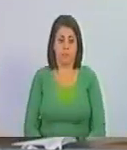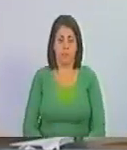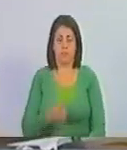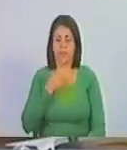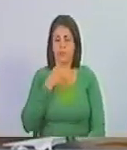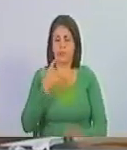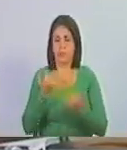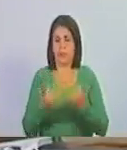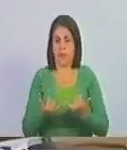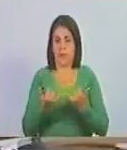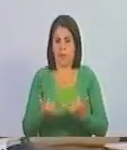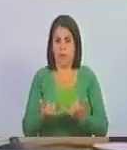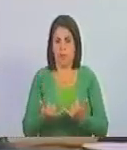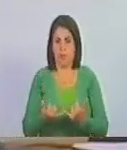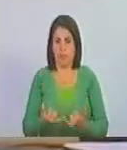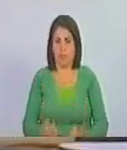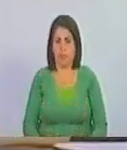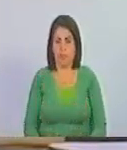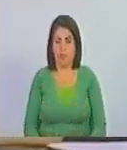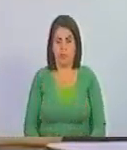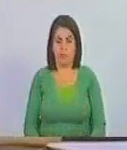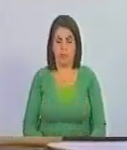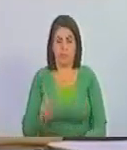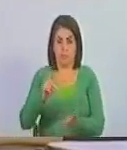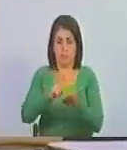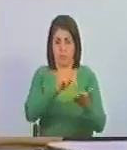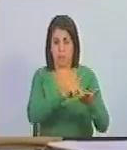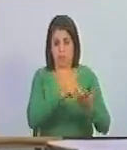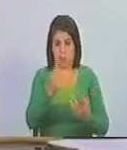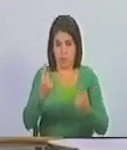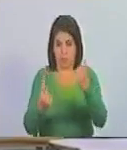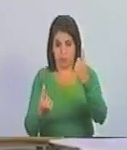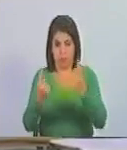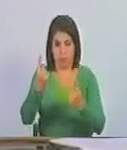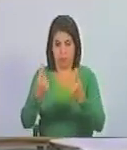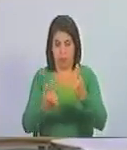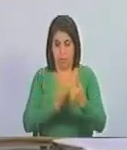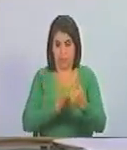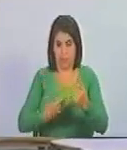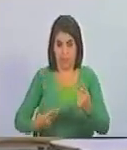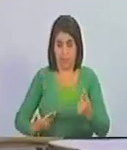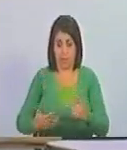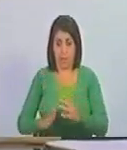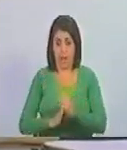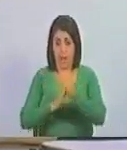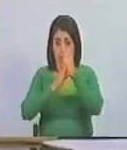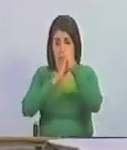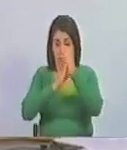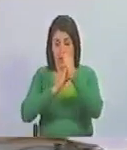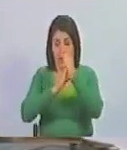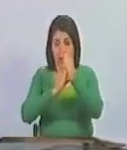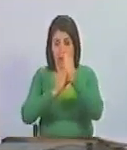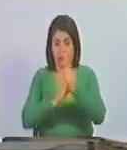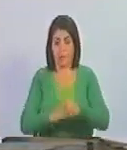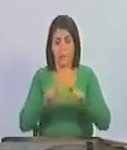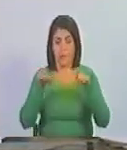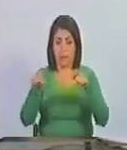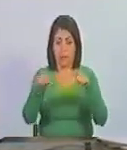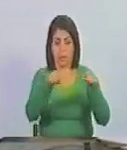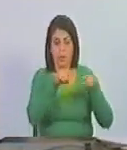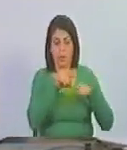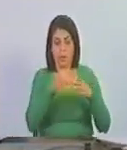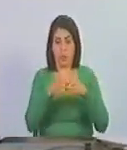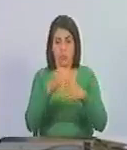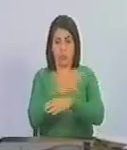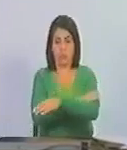van a decir ahora los candidatos los líderes los dirigentes de esos partidos de la